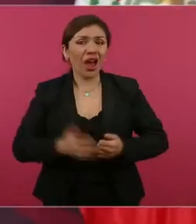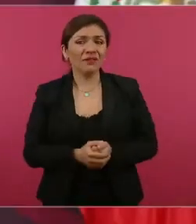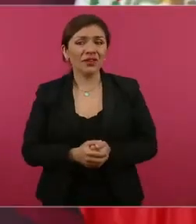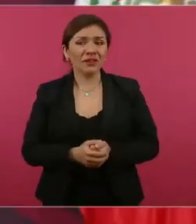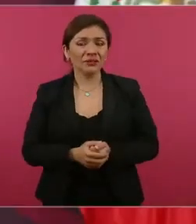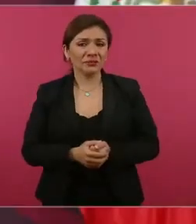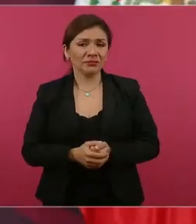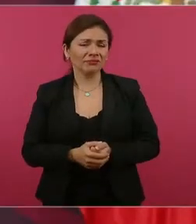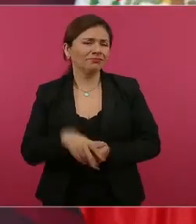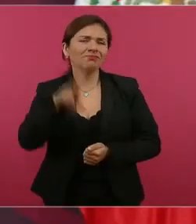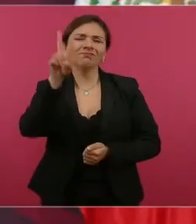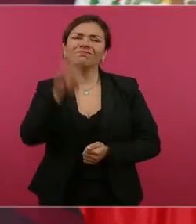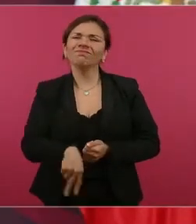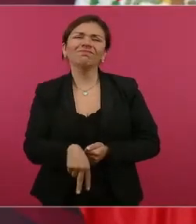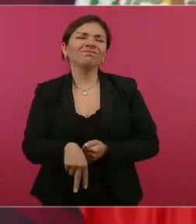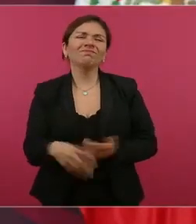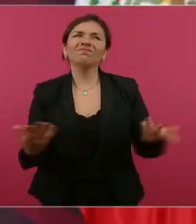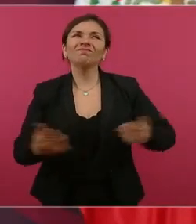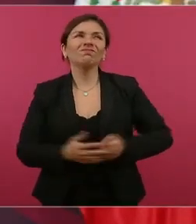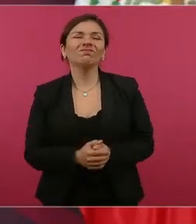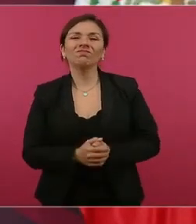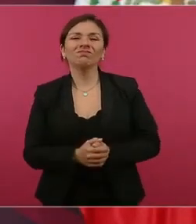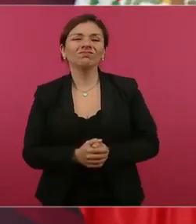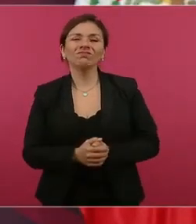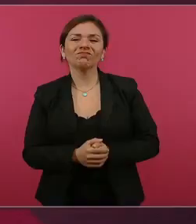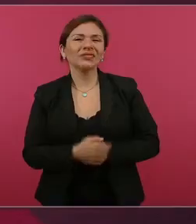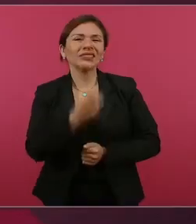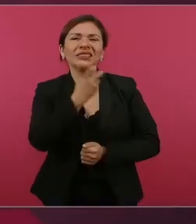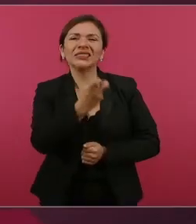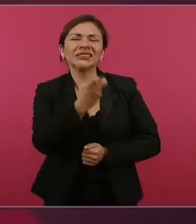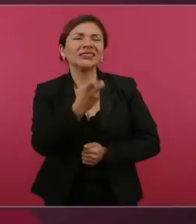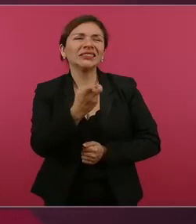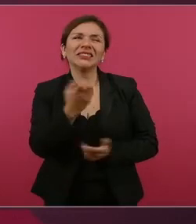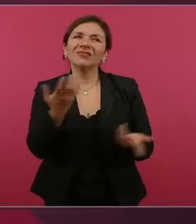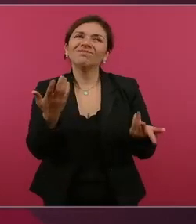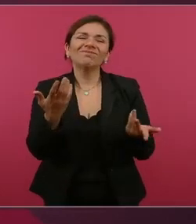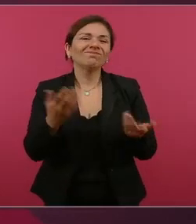es mucho el atraso, mucho, mucho, mucho.